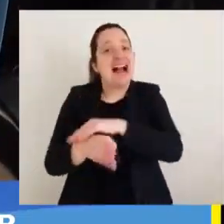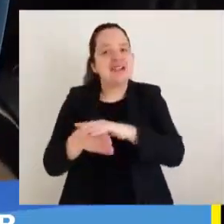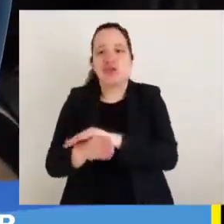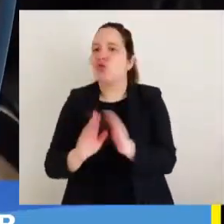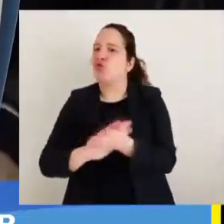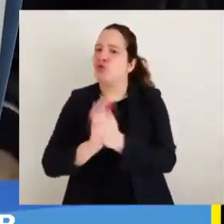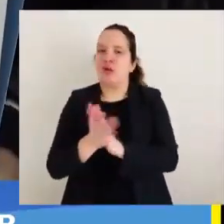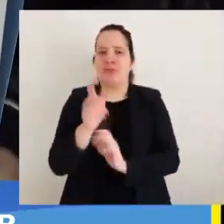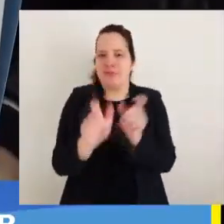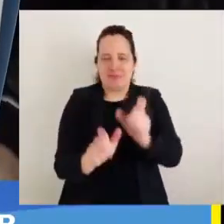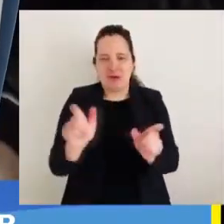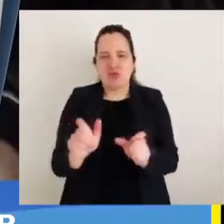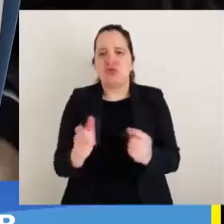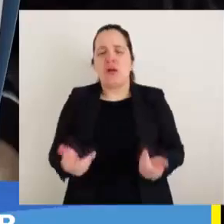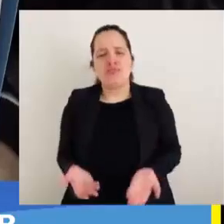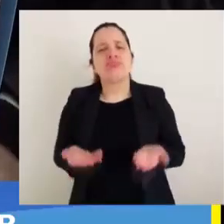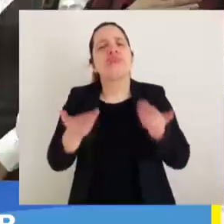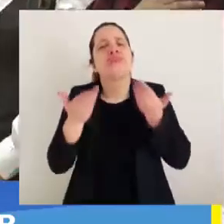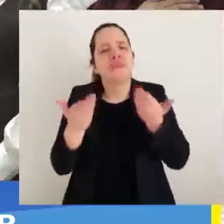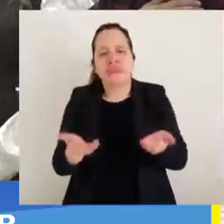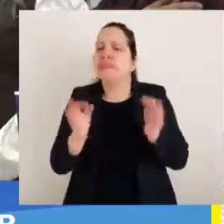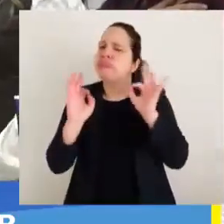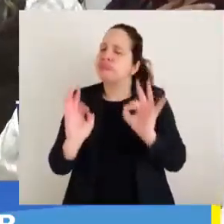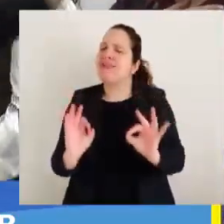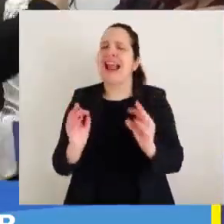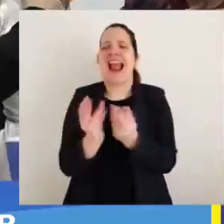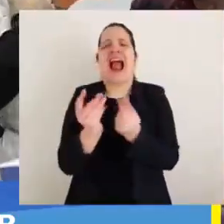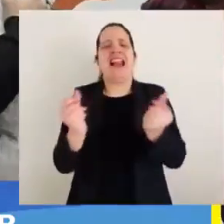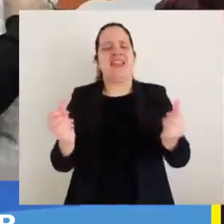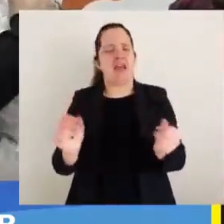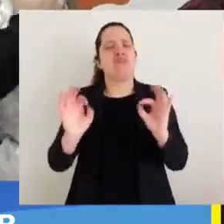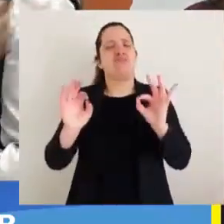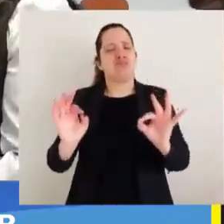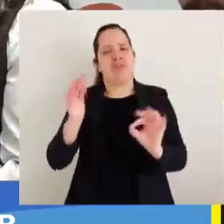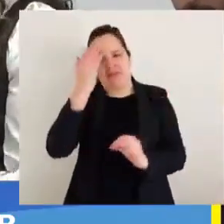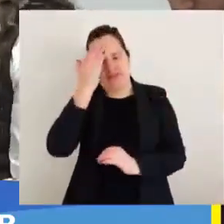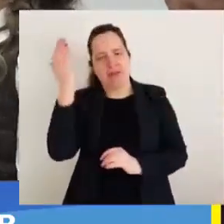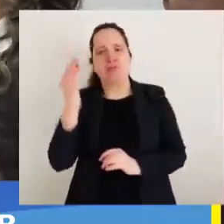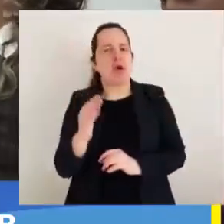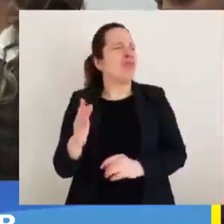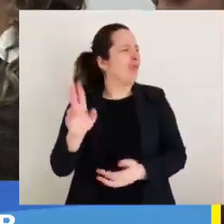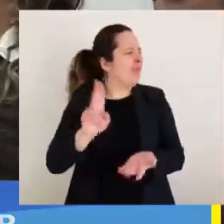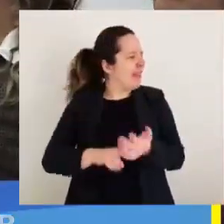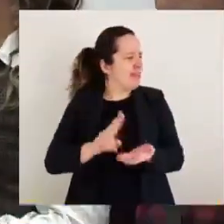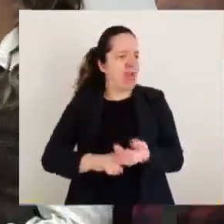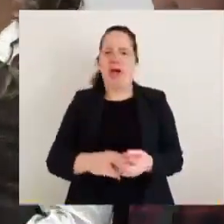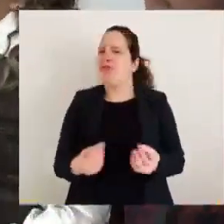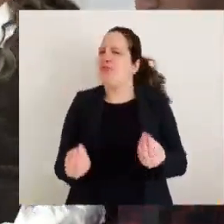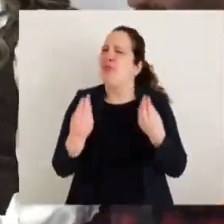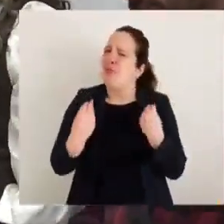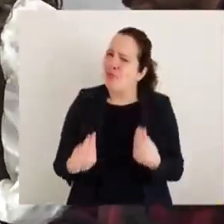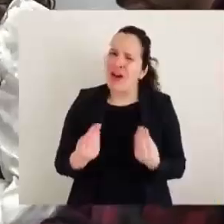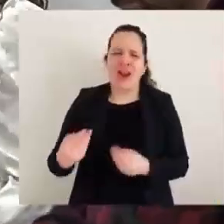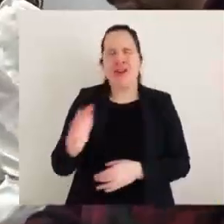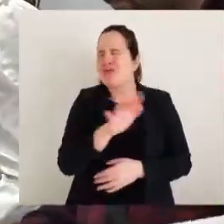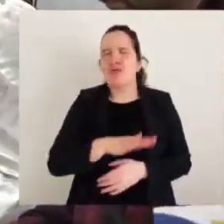todas y todos los ciudadanos a una oferta programática de alta calidad y prestigio. Todo genial, de verdad que